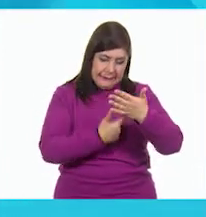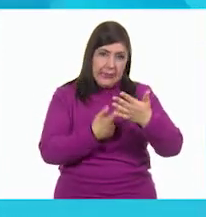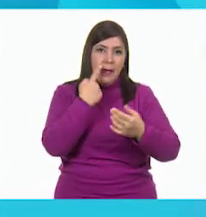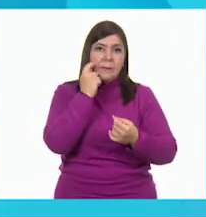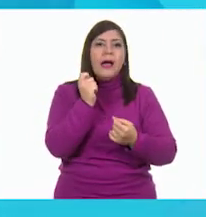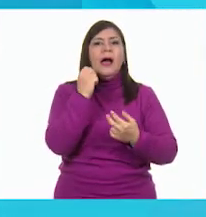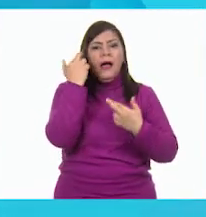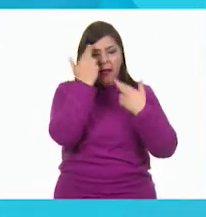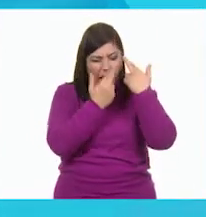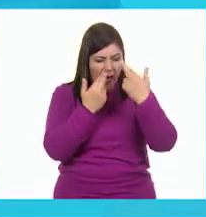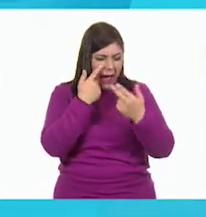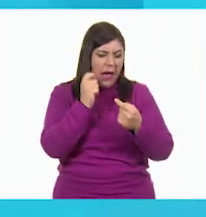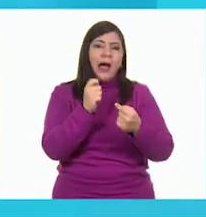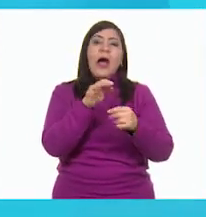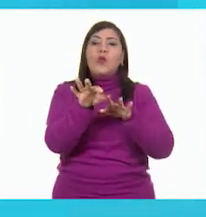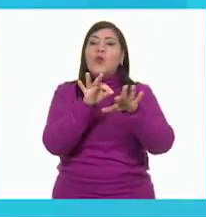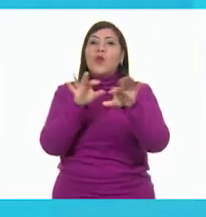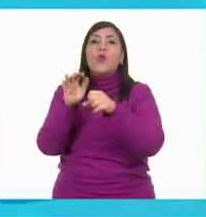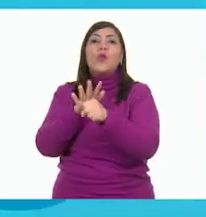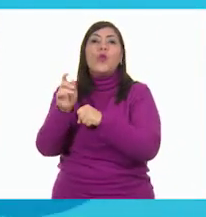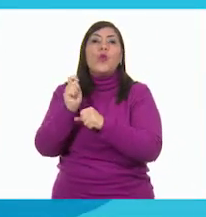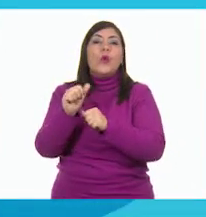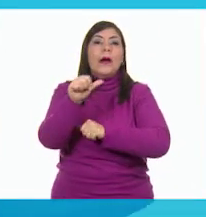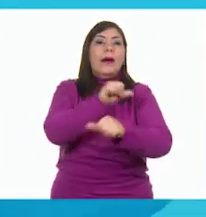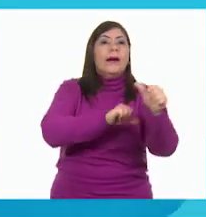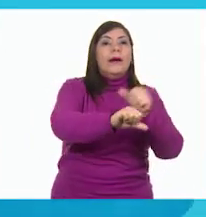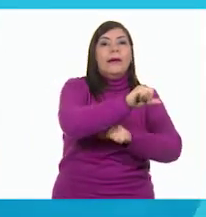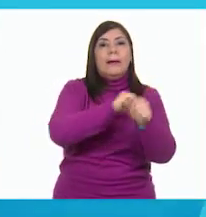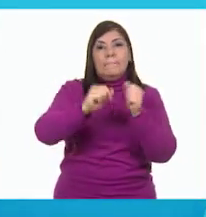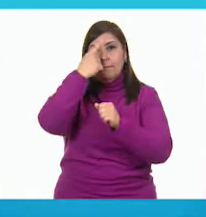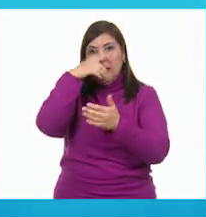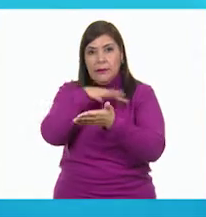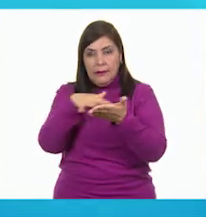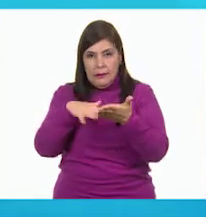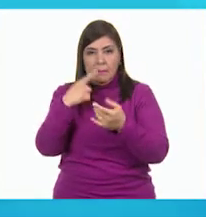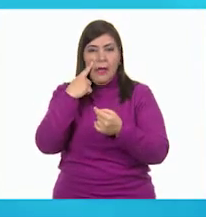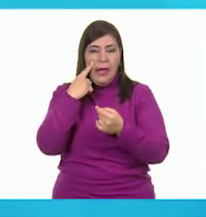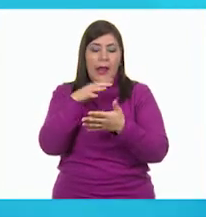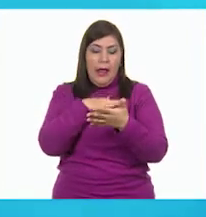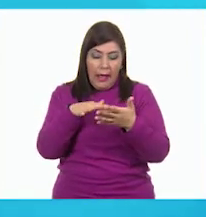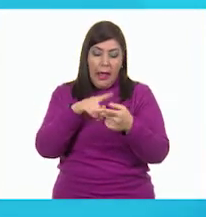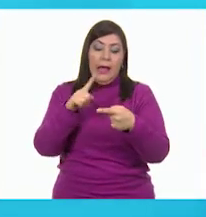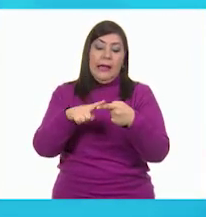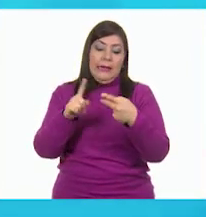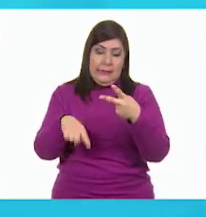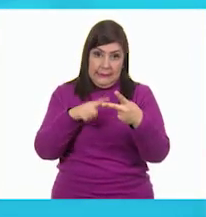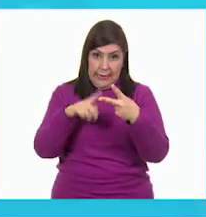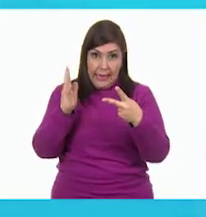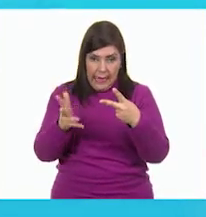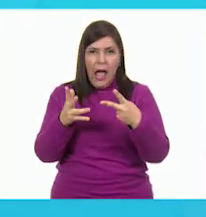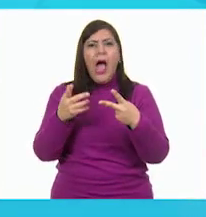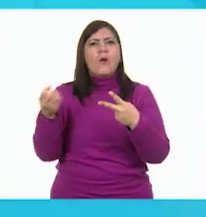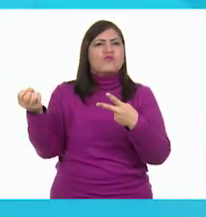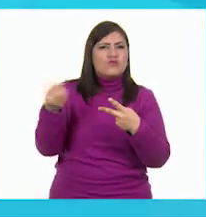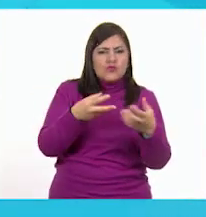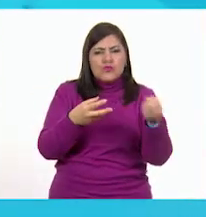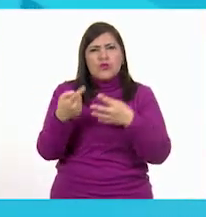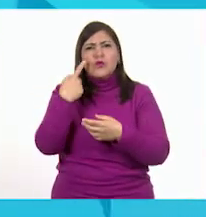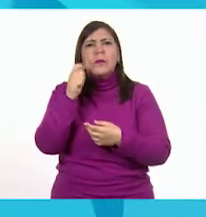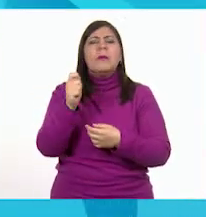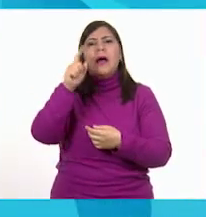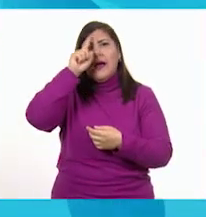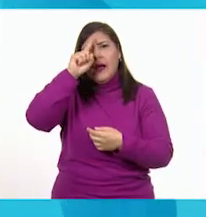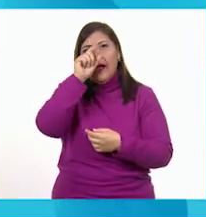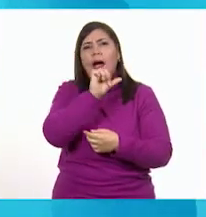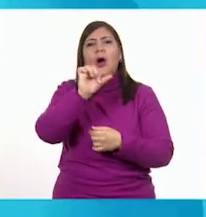quién le toca leer. Sí. Escuchen la lectura en voz alta. Ya lo hicimos. Comenten qué les dirían a